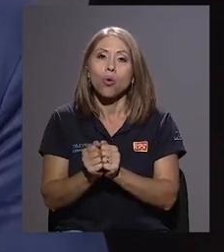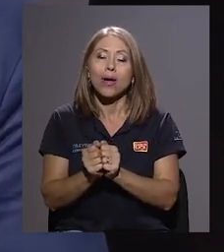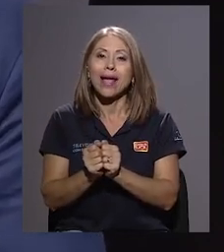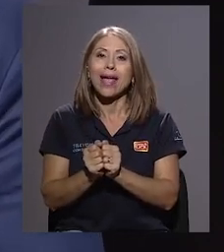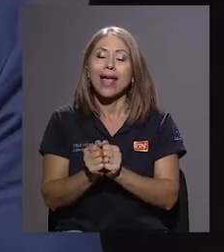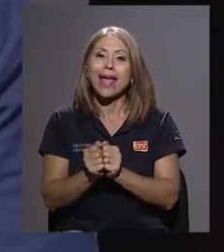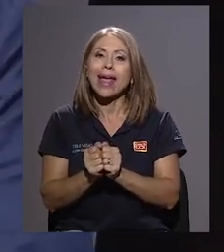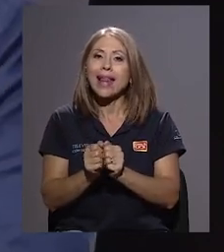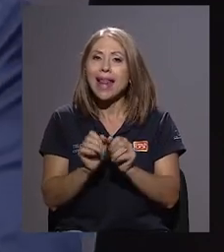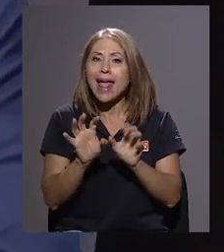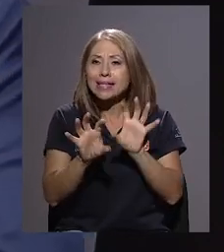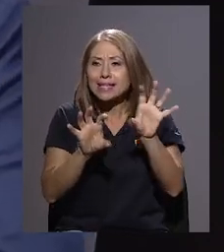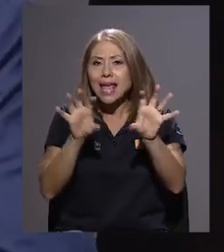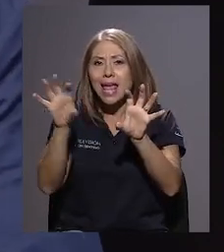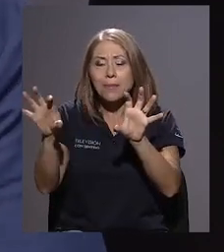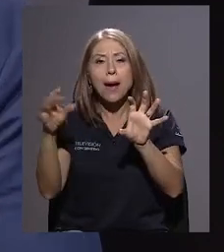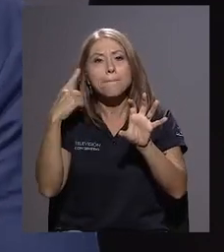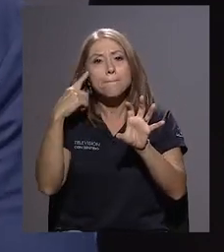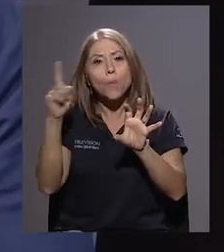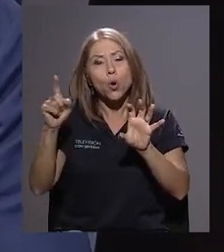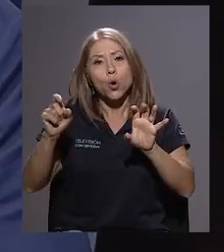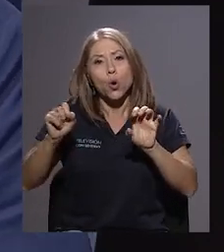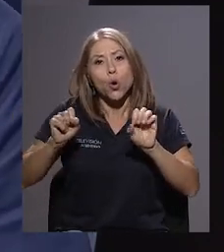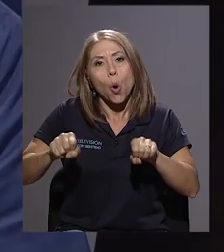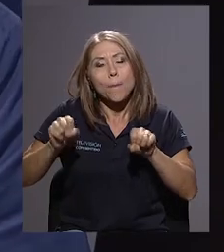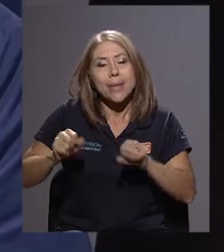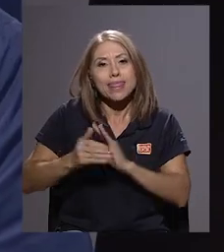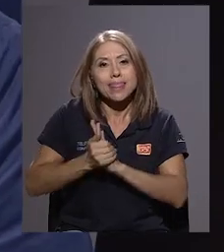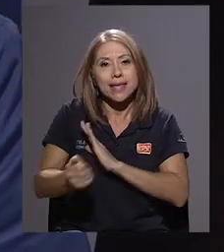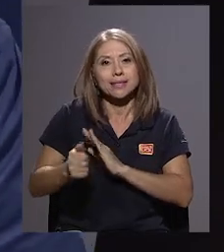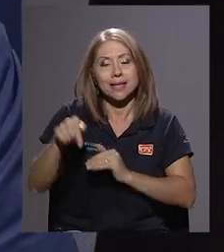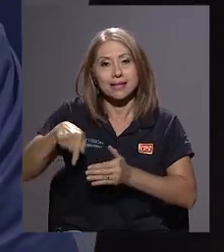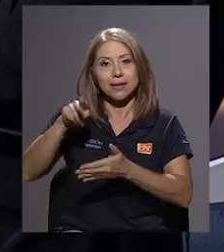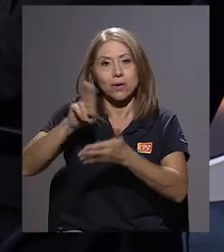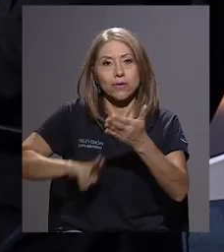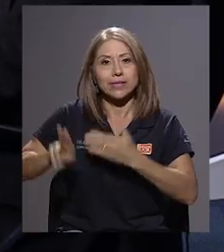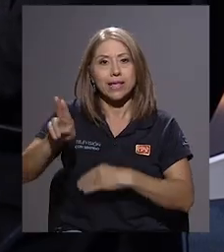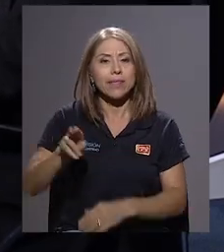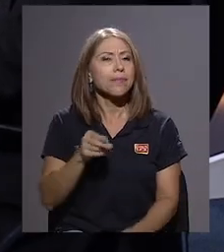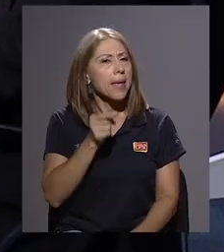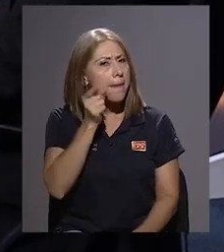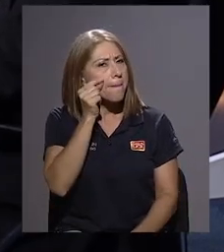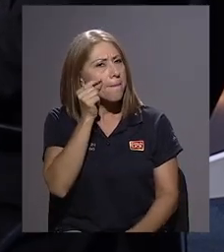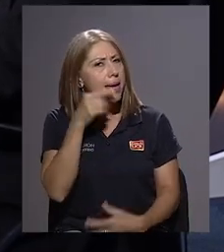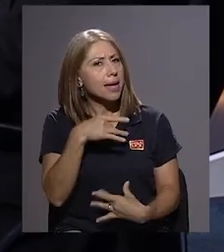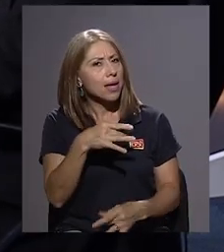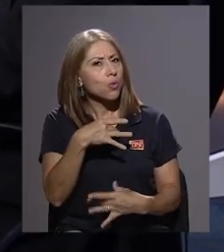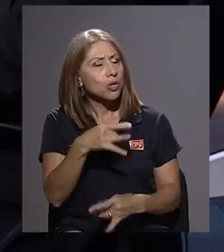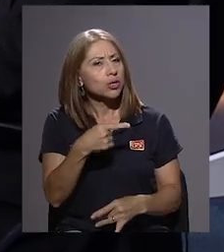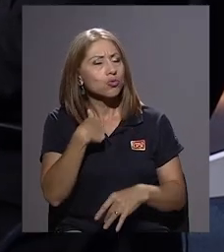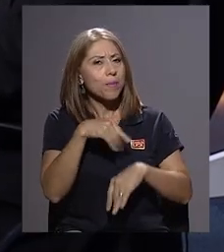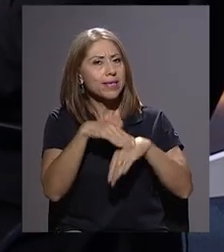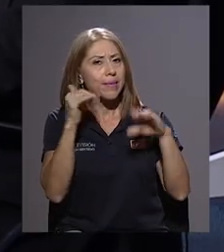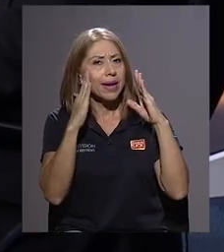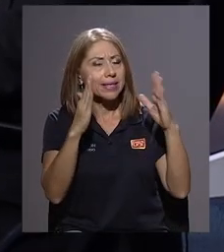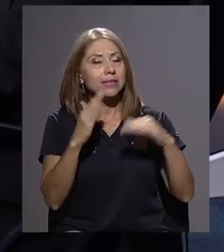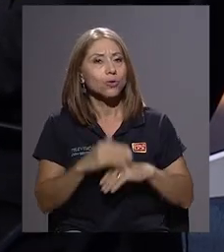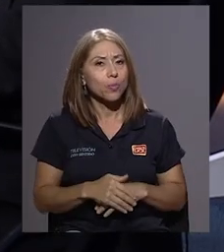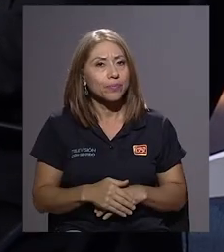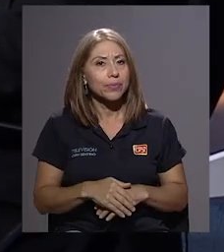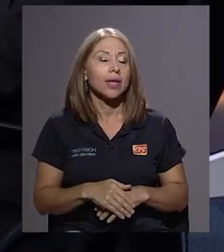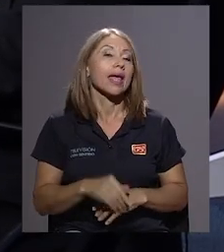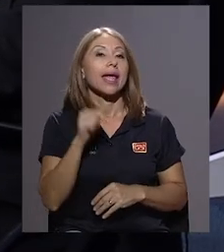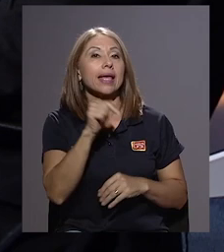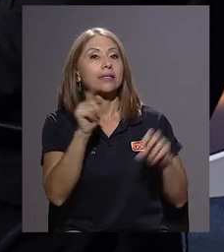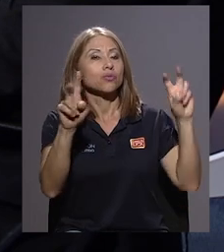el esquema por competencias de la universidad. Vea qué curioso, don Roberto, porque me llama mucho